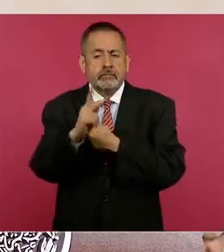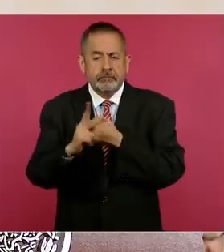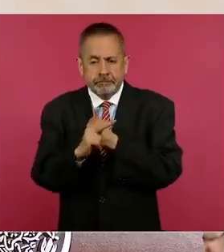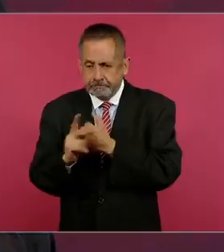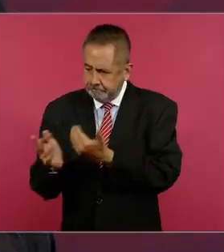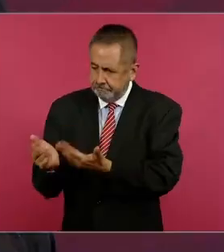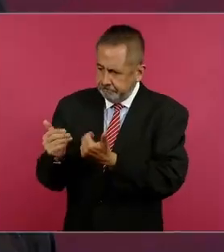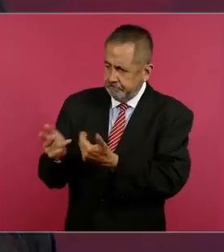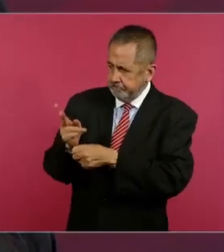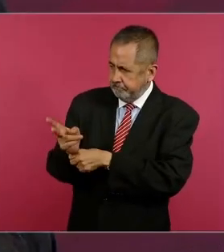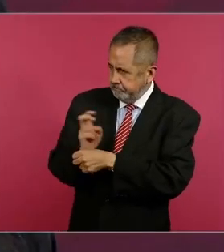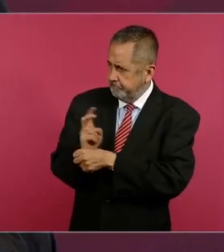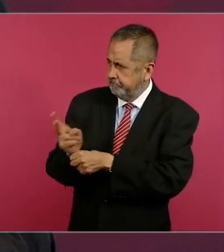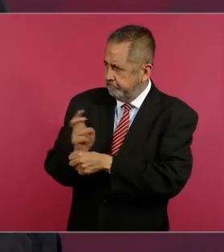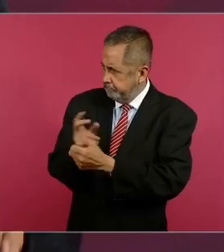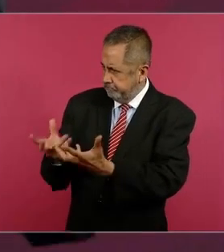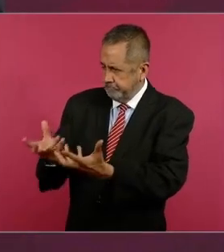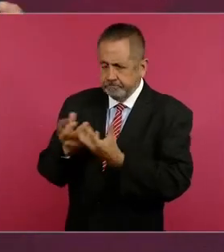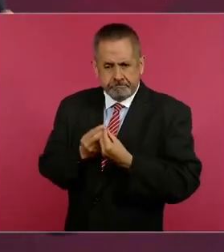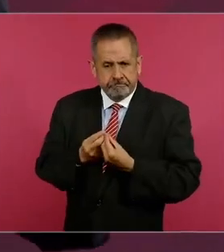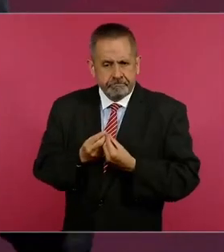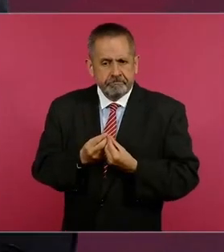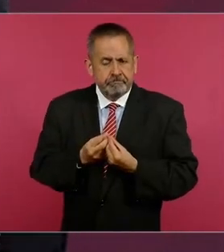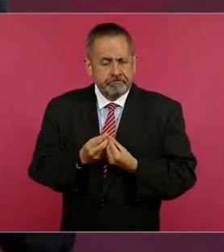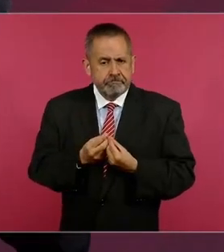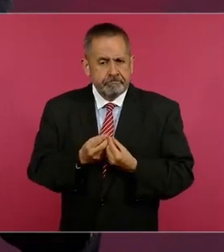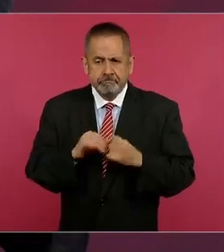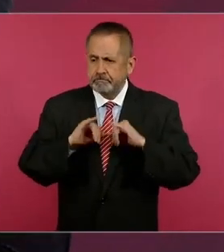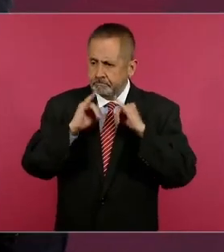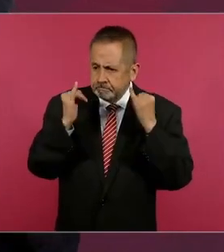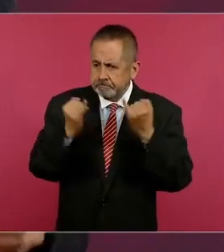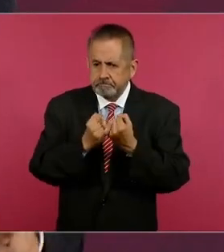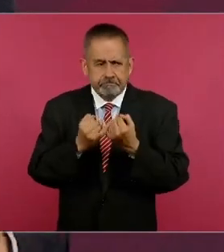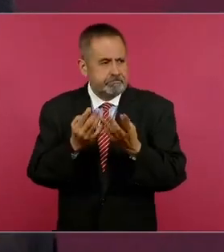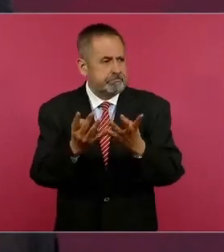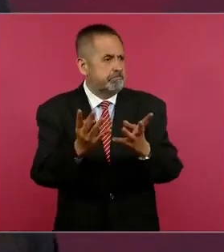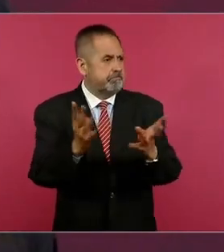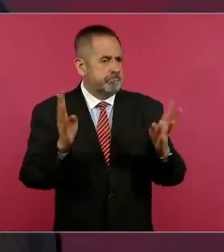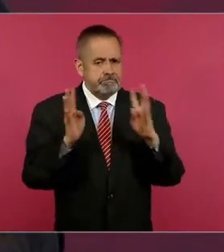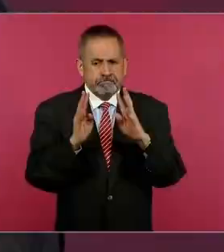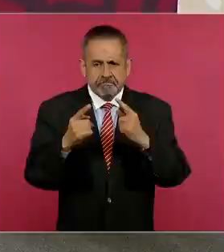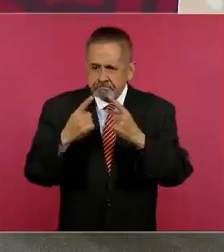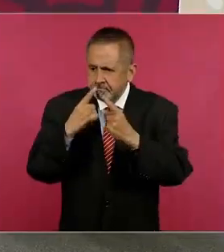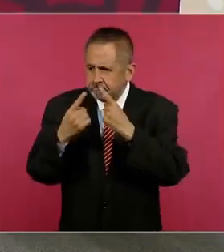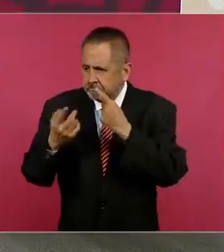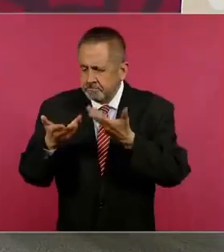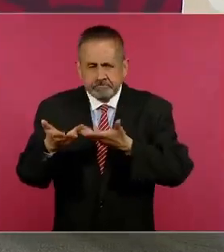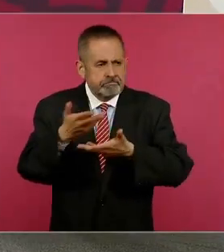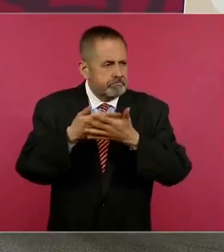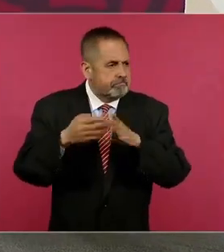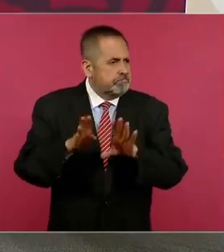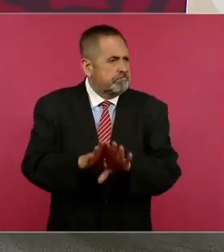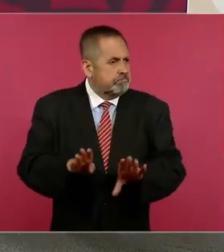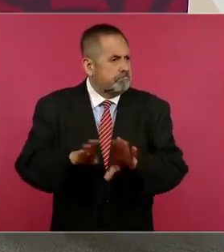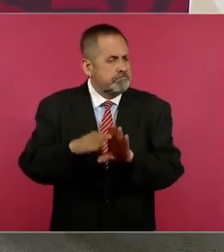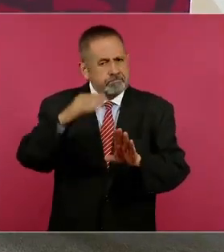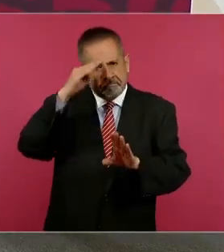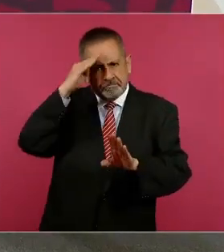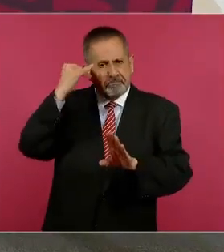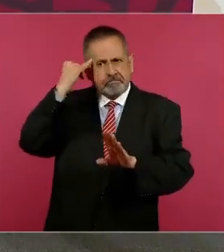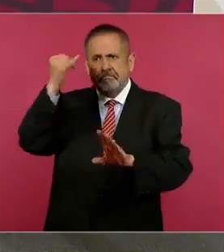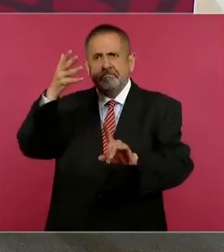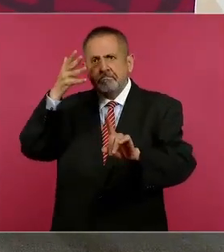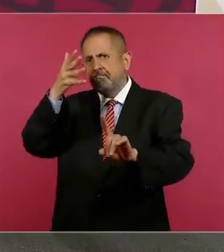para hacer un análisis de la